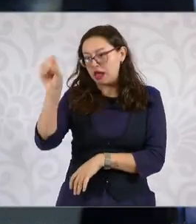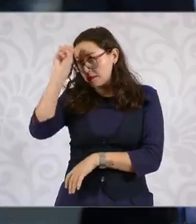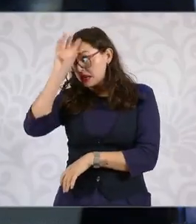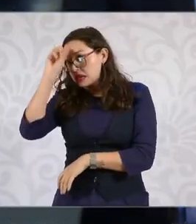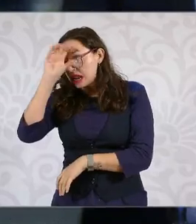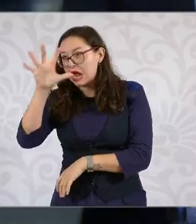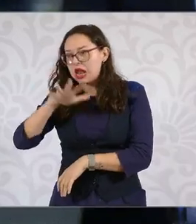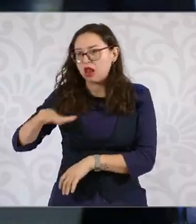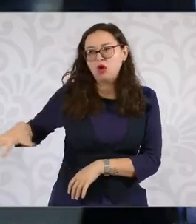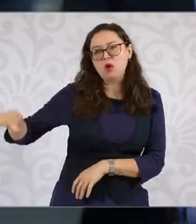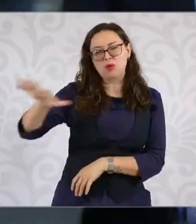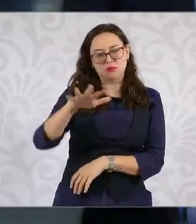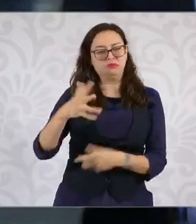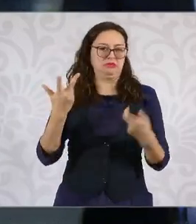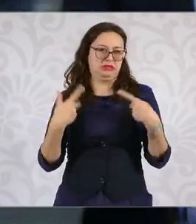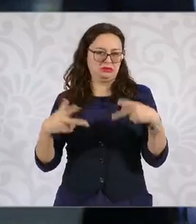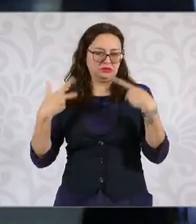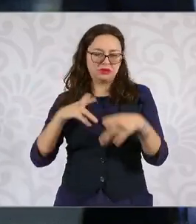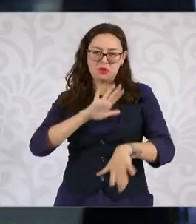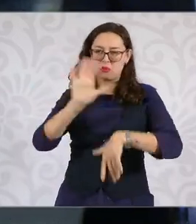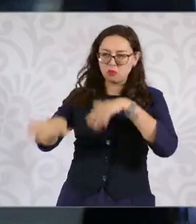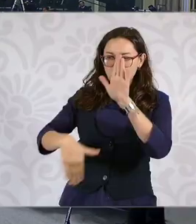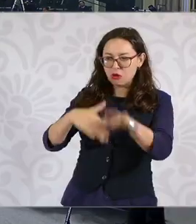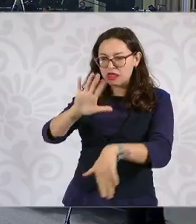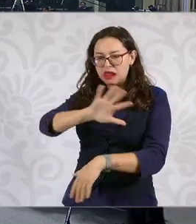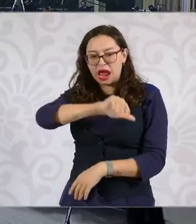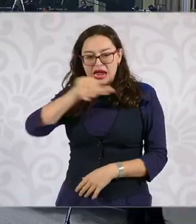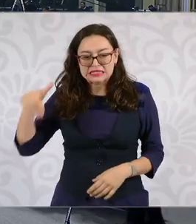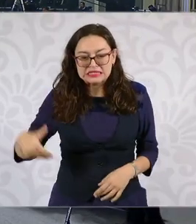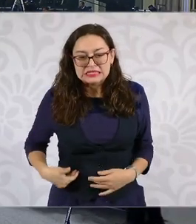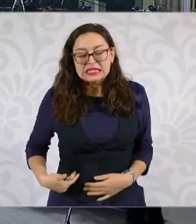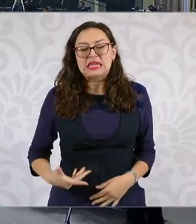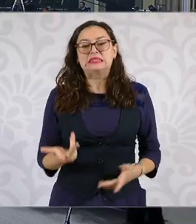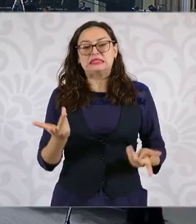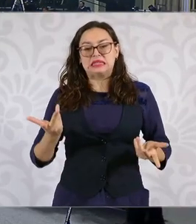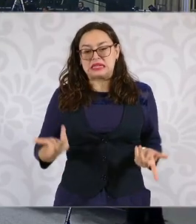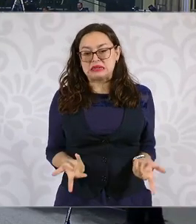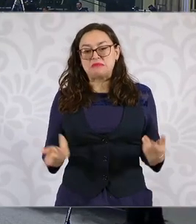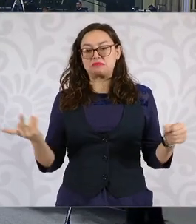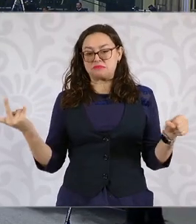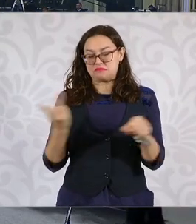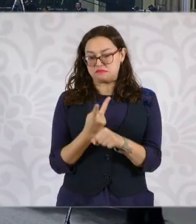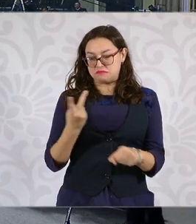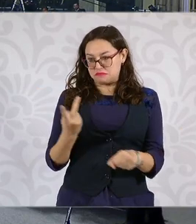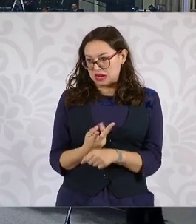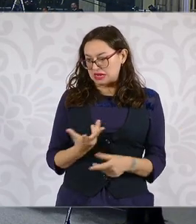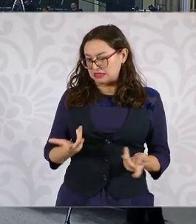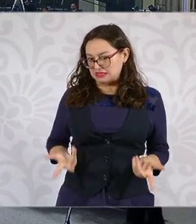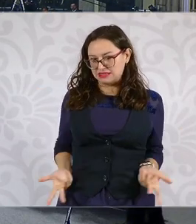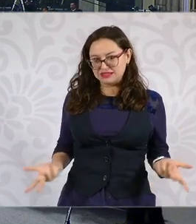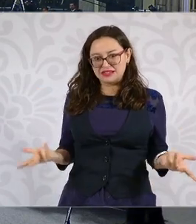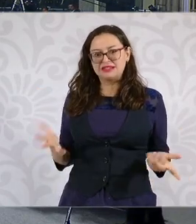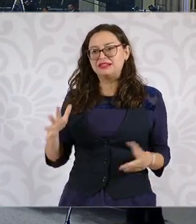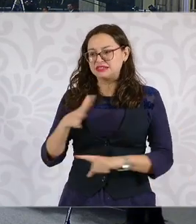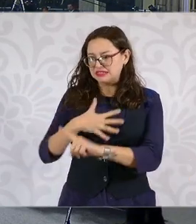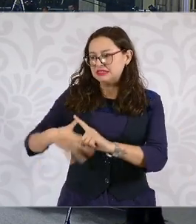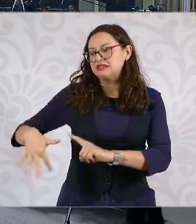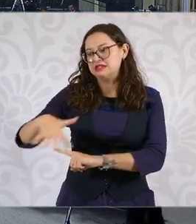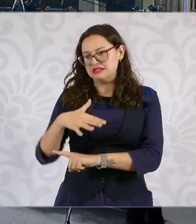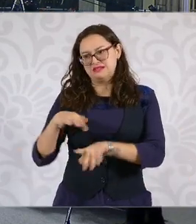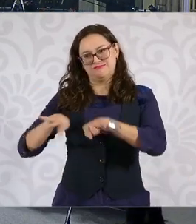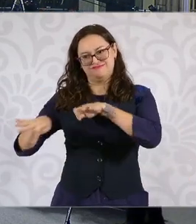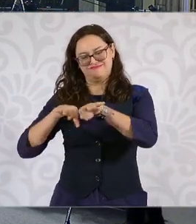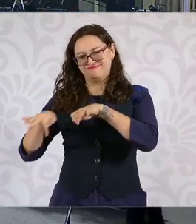Sabemos toda esta zona de Musquis, Sabinas, en donde se han dado accidentes, que por un lado tenemos la cara de las condiciones en las que